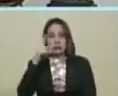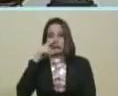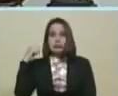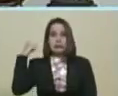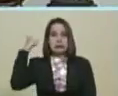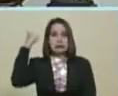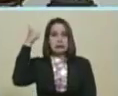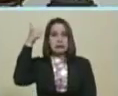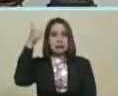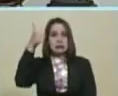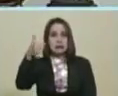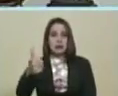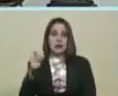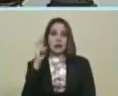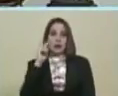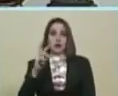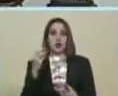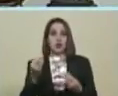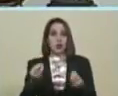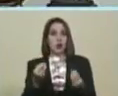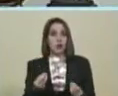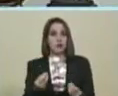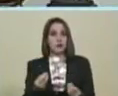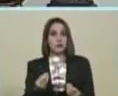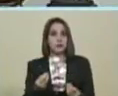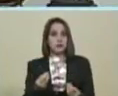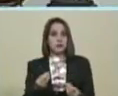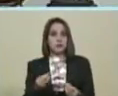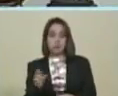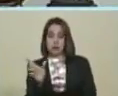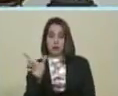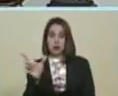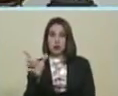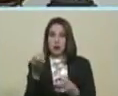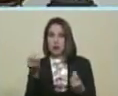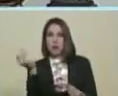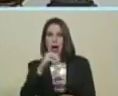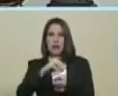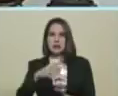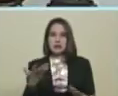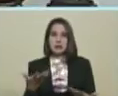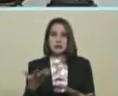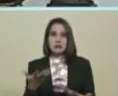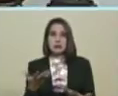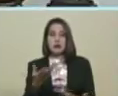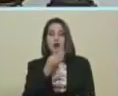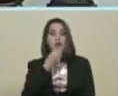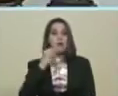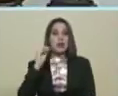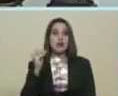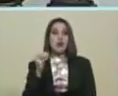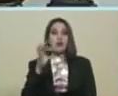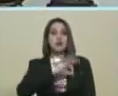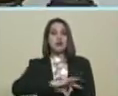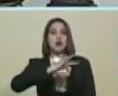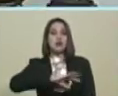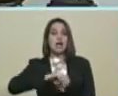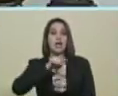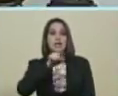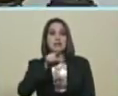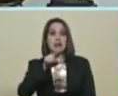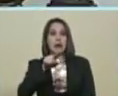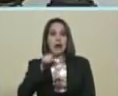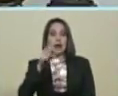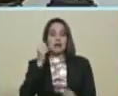consolidado... ...sin lugar a dudas... ...la juventud del PSUV... ...que más que la juventud... PSUV... ...es la juventud socialista... ...la